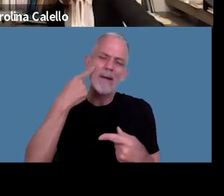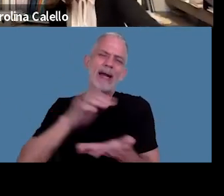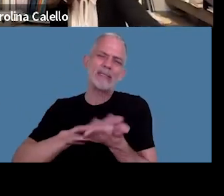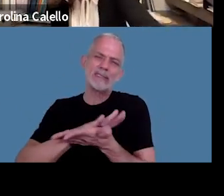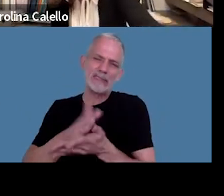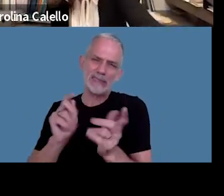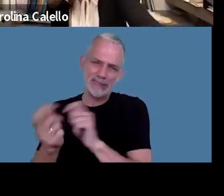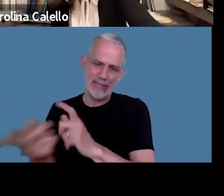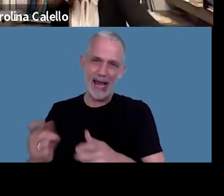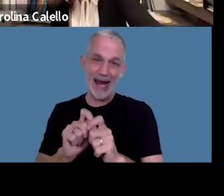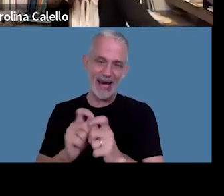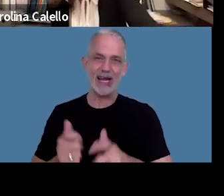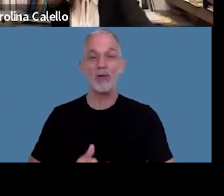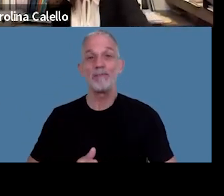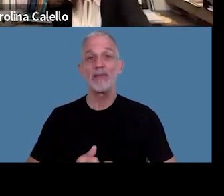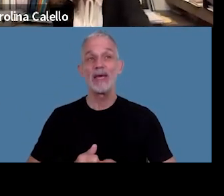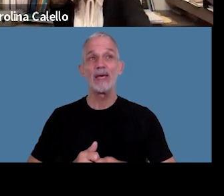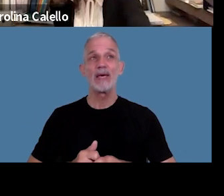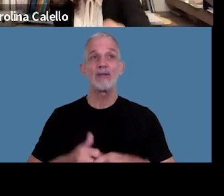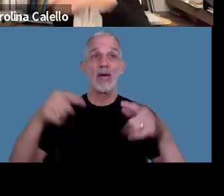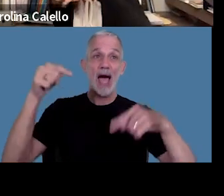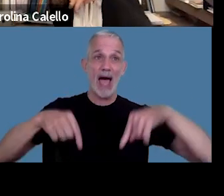bueno ahora justo acá venimos